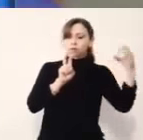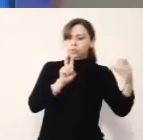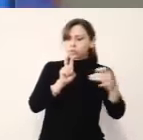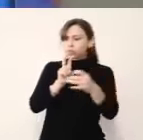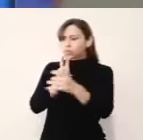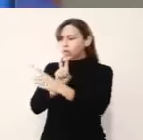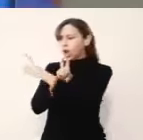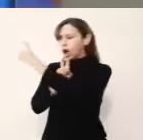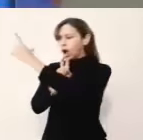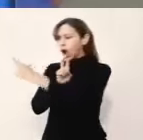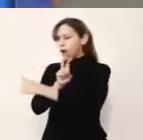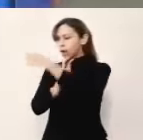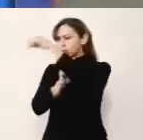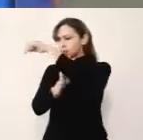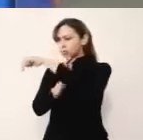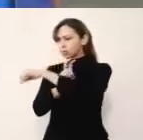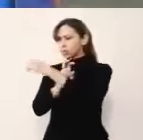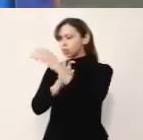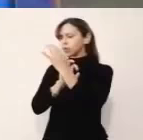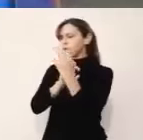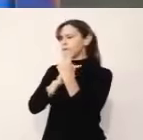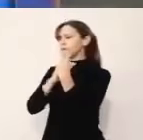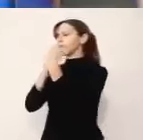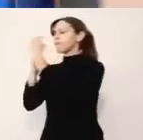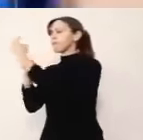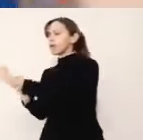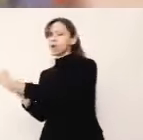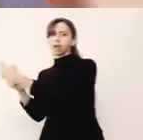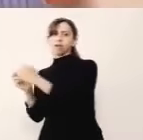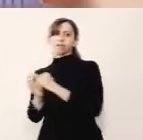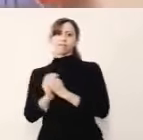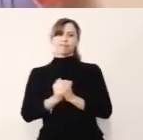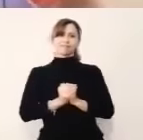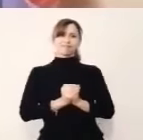sur lo ha llegado ¡Gracias!